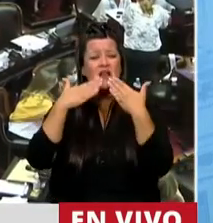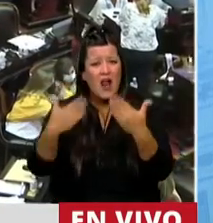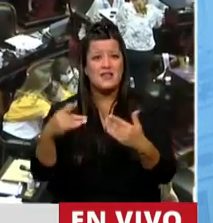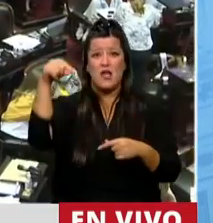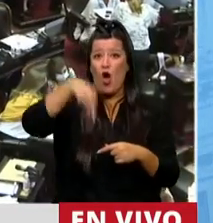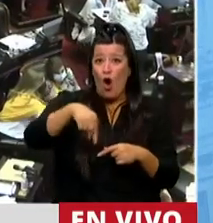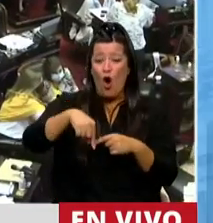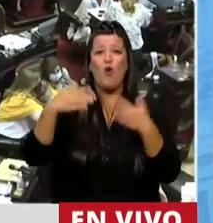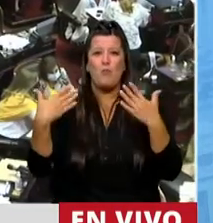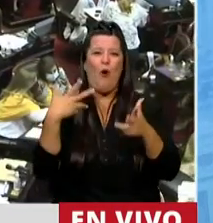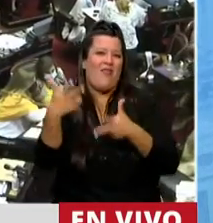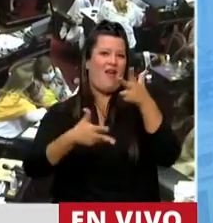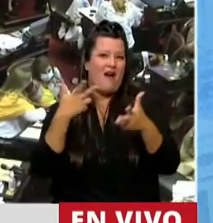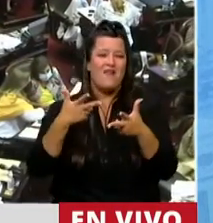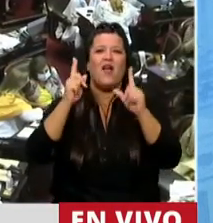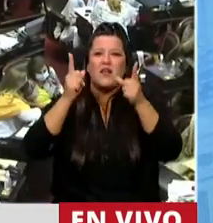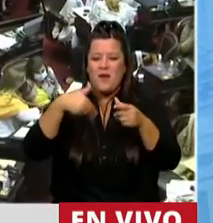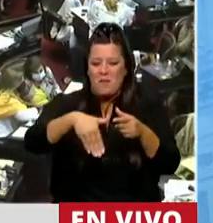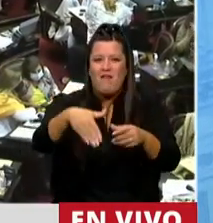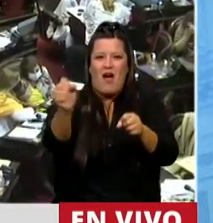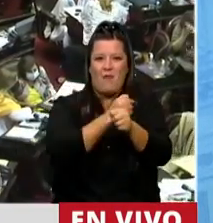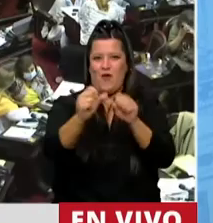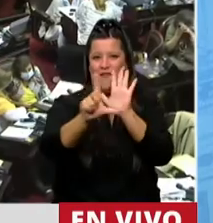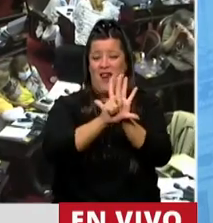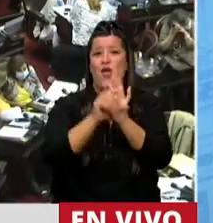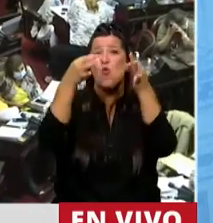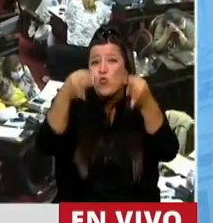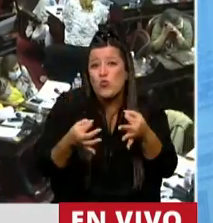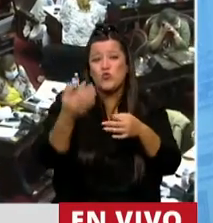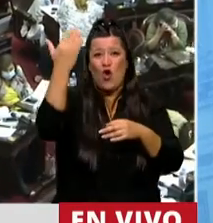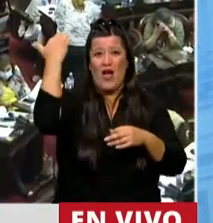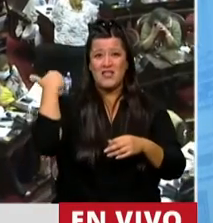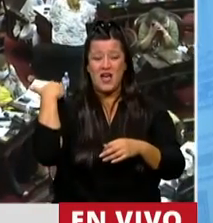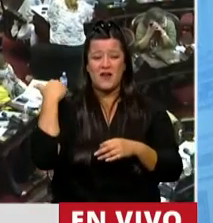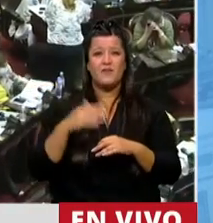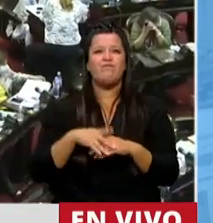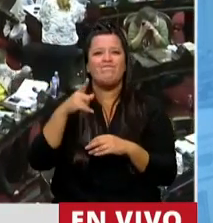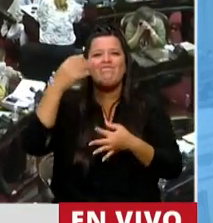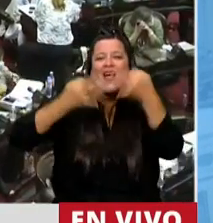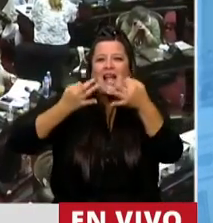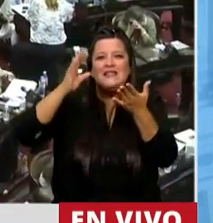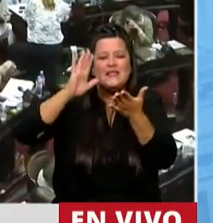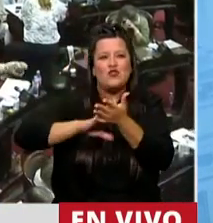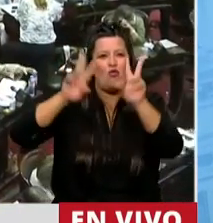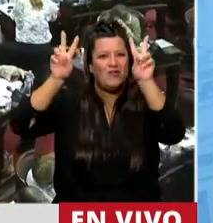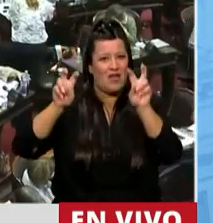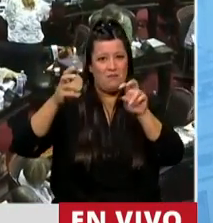tengamos esta posibilidad, habiendo en el día de ayer también analizado este tema